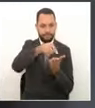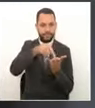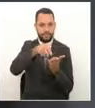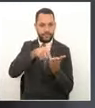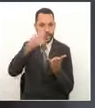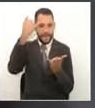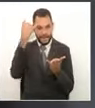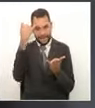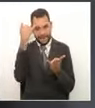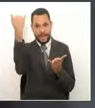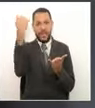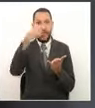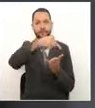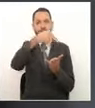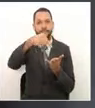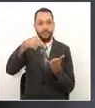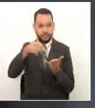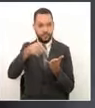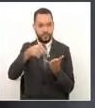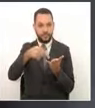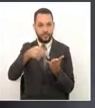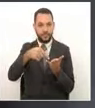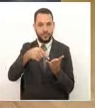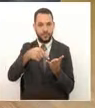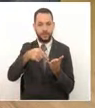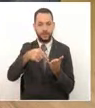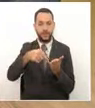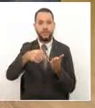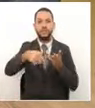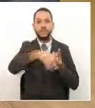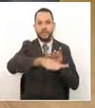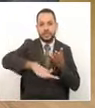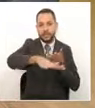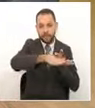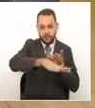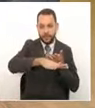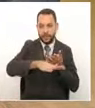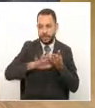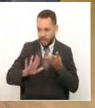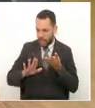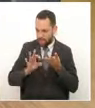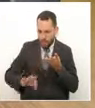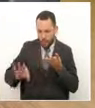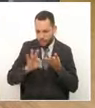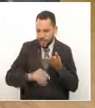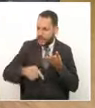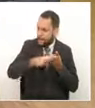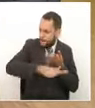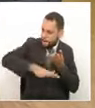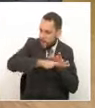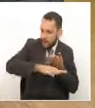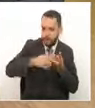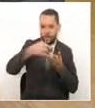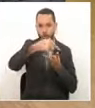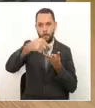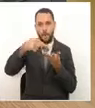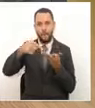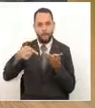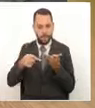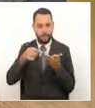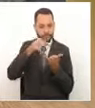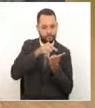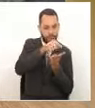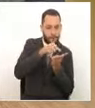son Rizaralda, componentes sectoriales, Sentimiento de Todos, pero es así solo para mencionar, son cuatro líneas estratégicas,